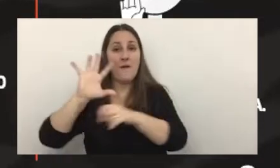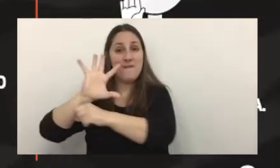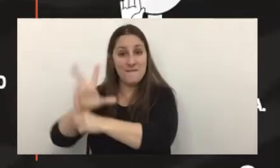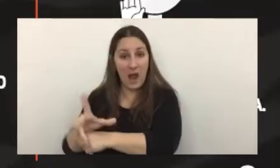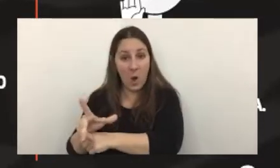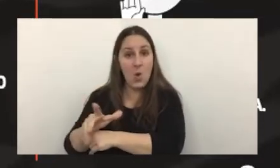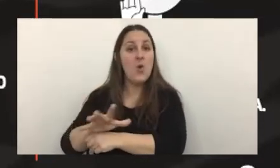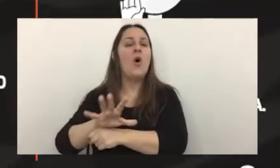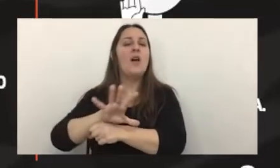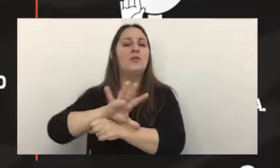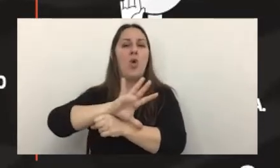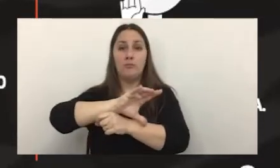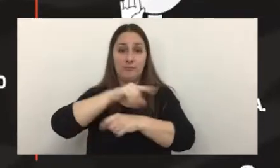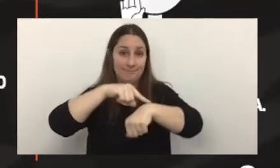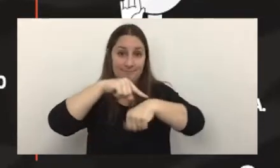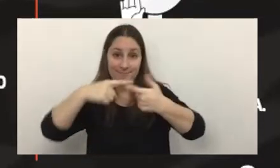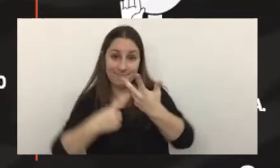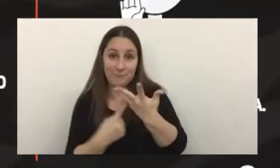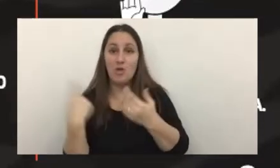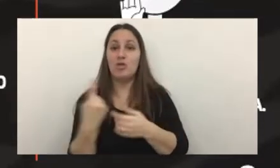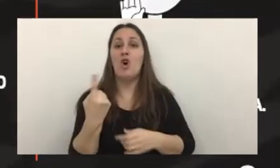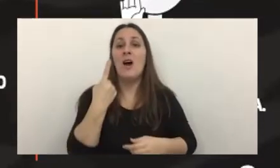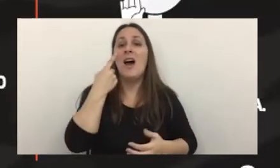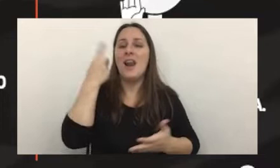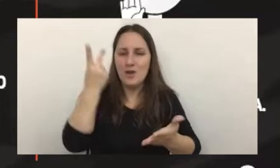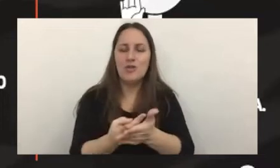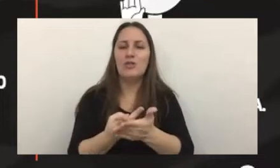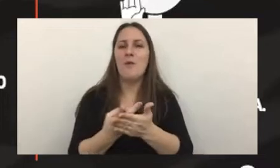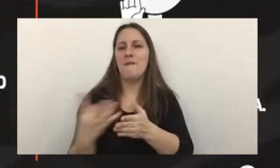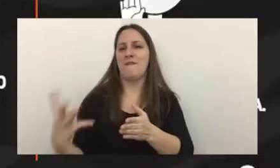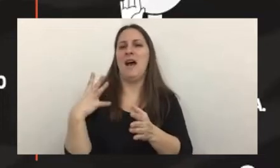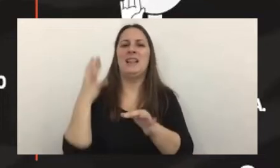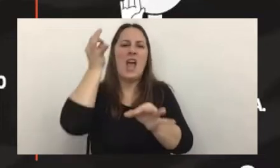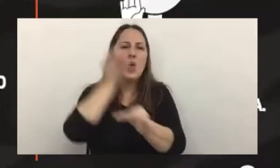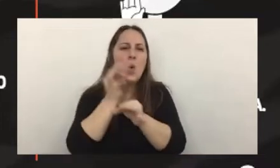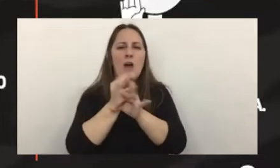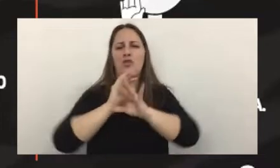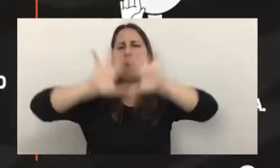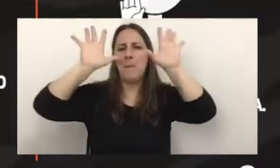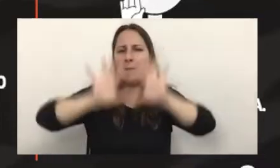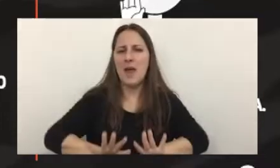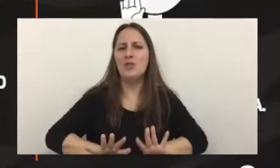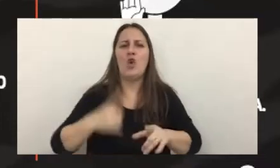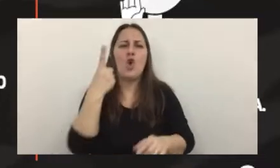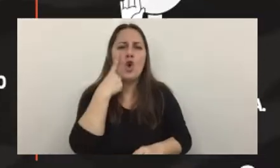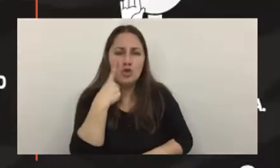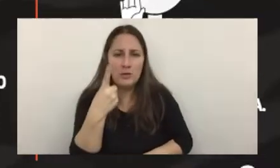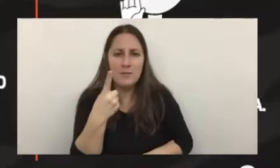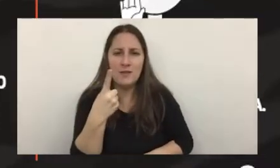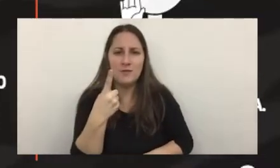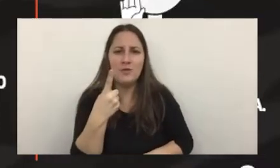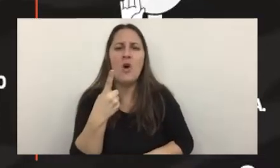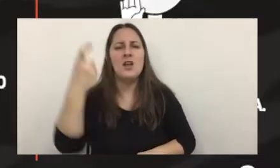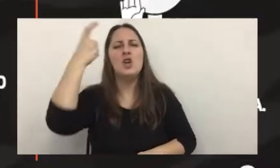en todo el espinel que estamos reconociendo tiene que ver con la falta de educación formación conocimiento y